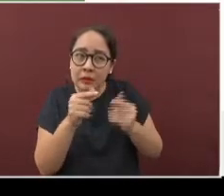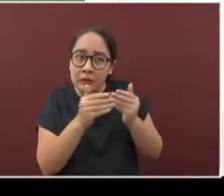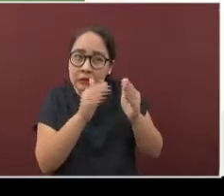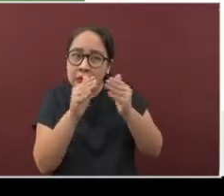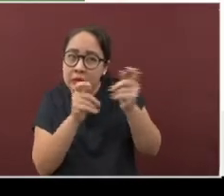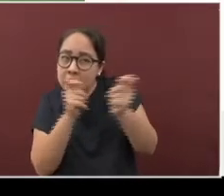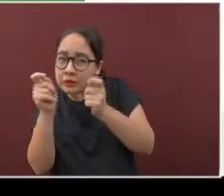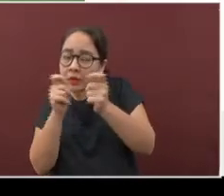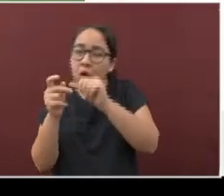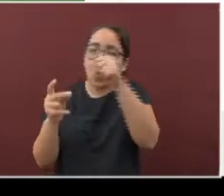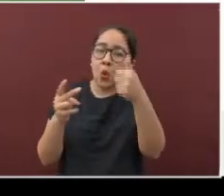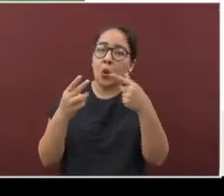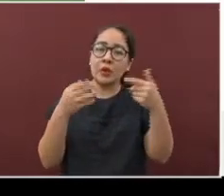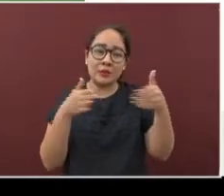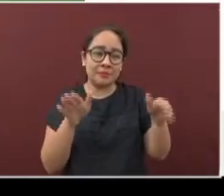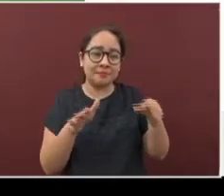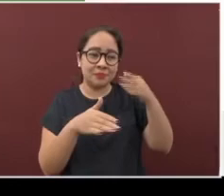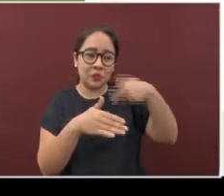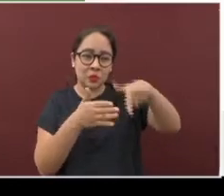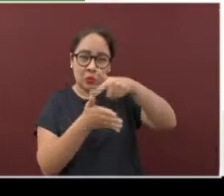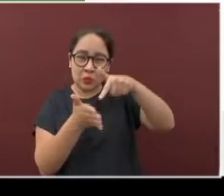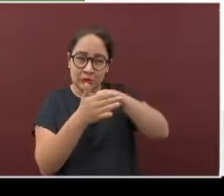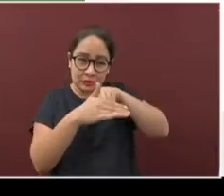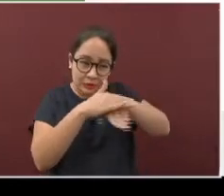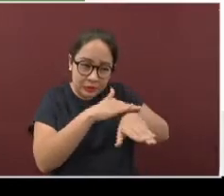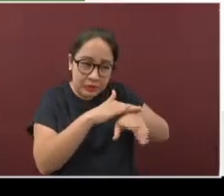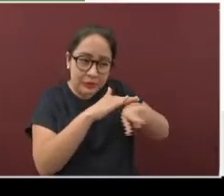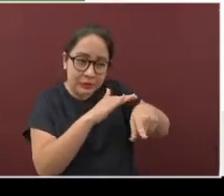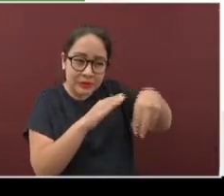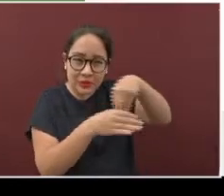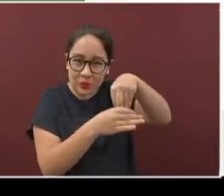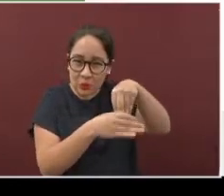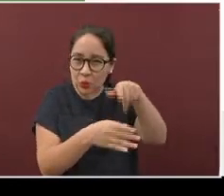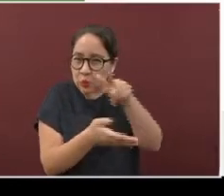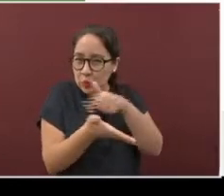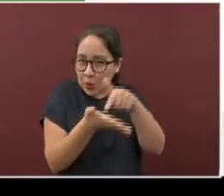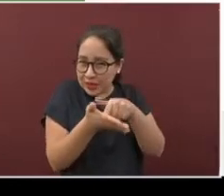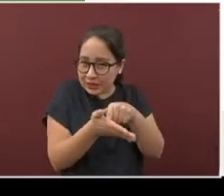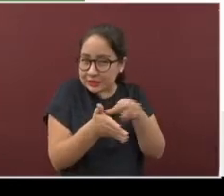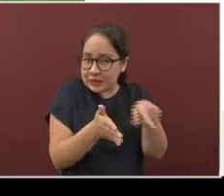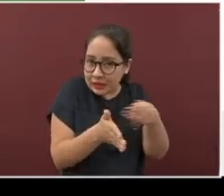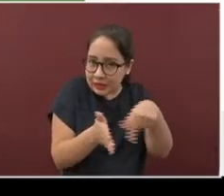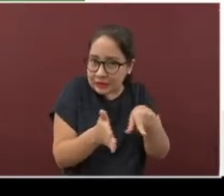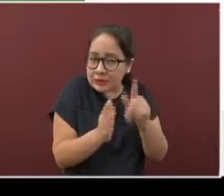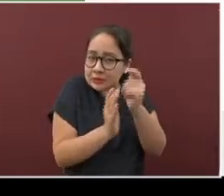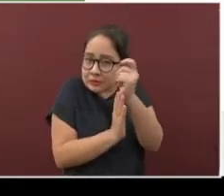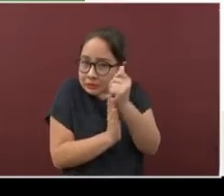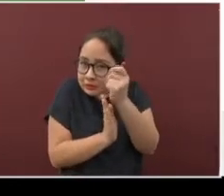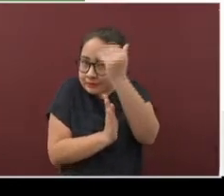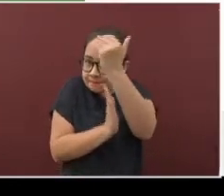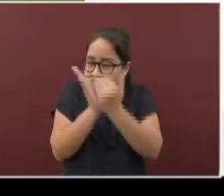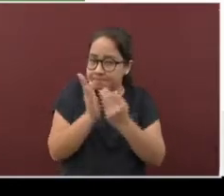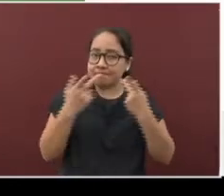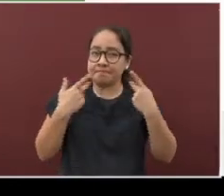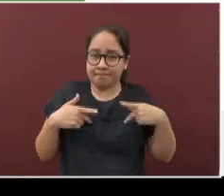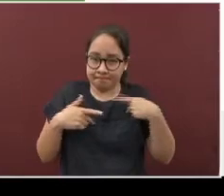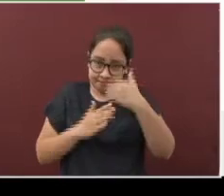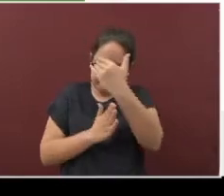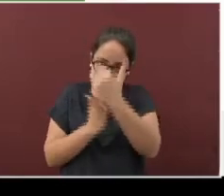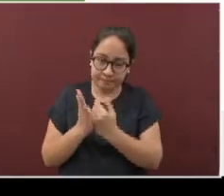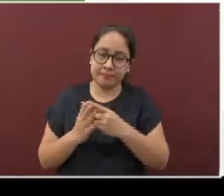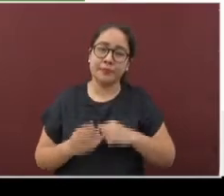espacios públicos cerrados pueden hacerlo con un aforo limitado y reducido. Por último,